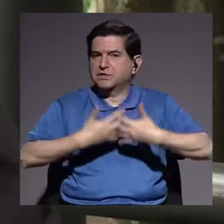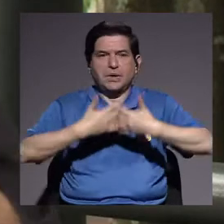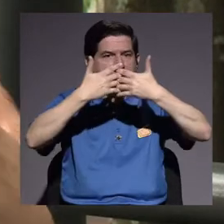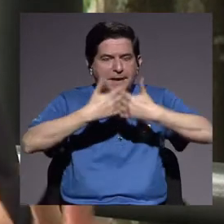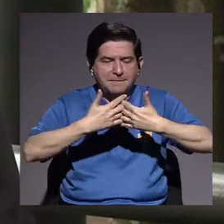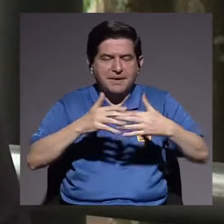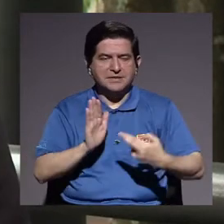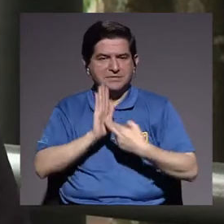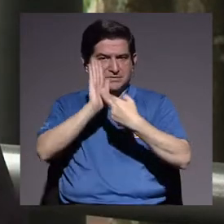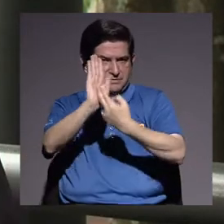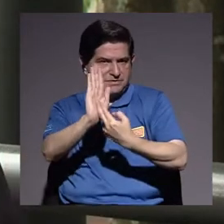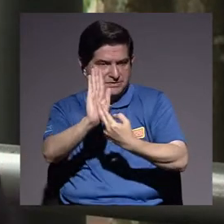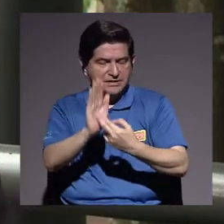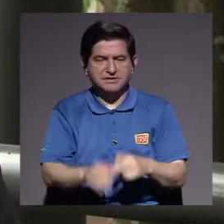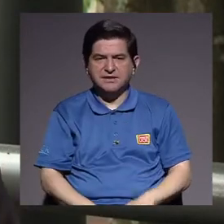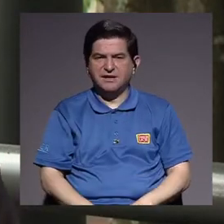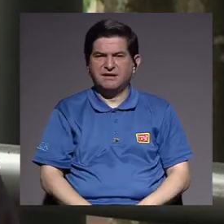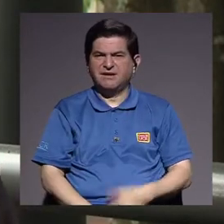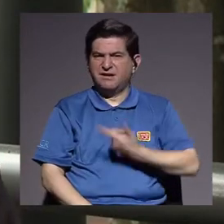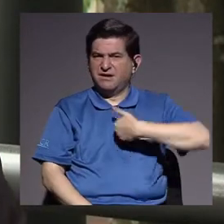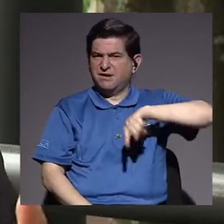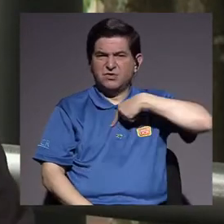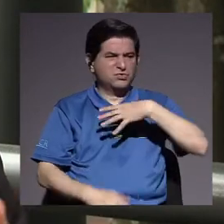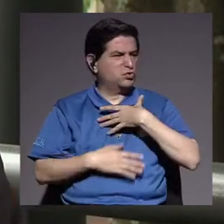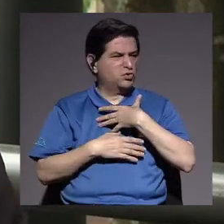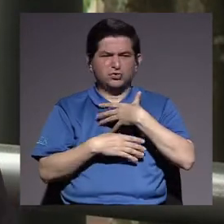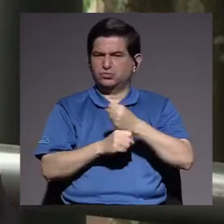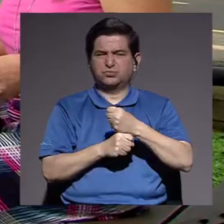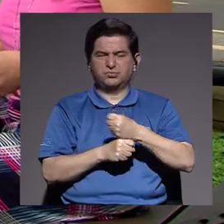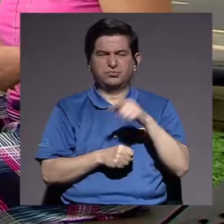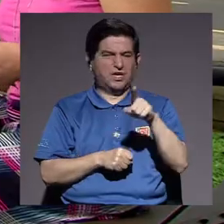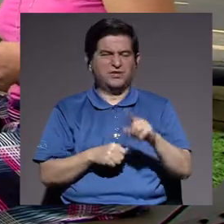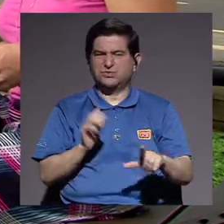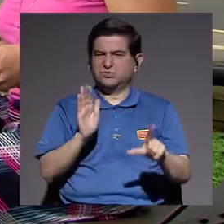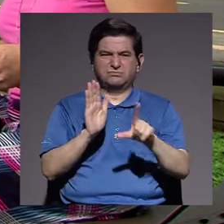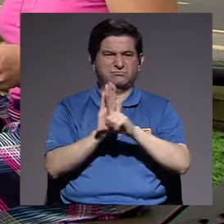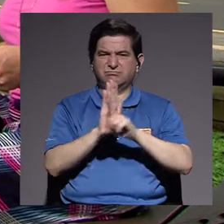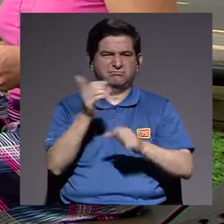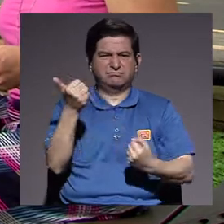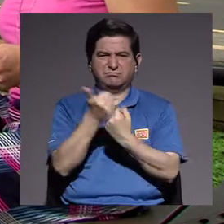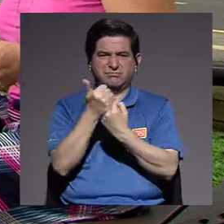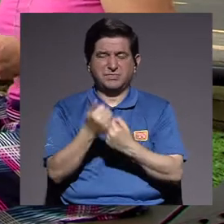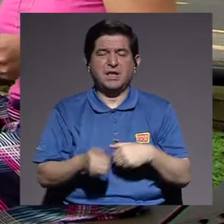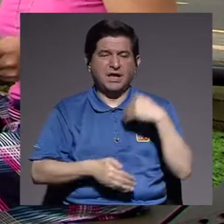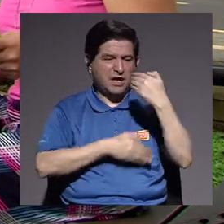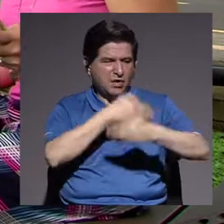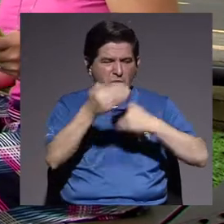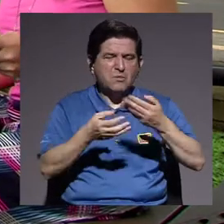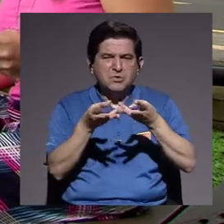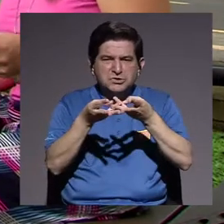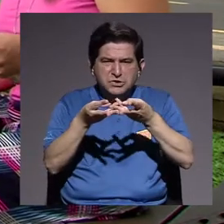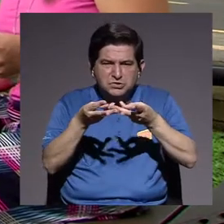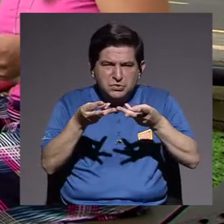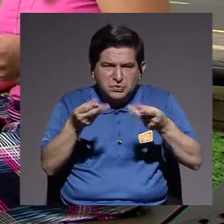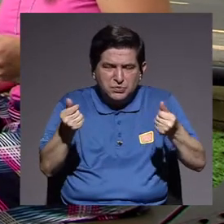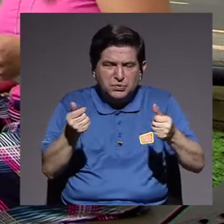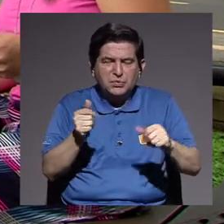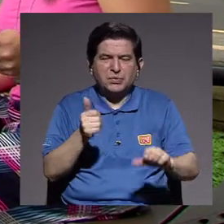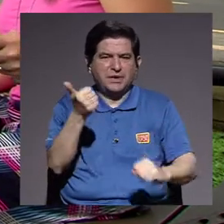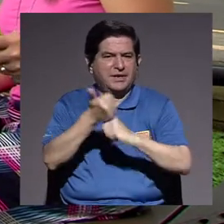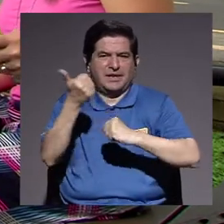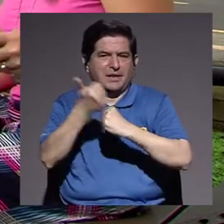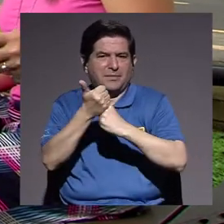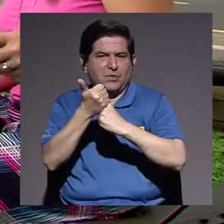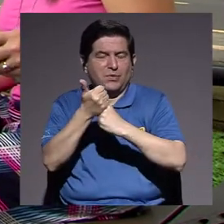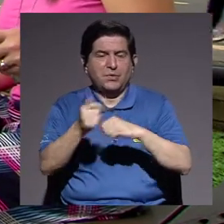que nos deberían representar, no les tenemos confianza, están deslegitimadas porque históricamente se han venido deslegitimando. Pero entonces